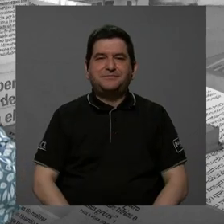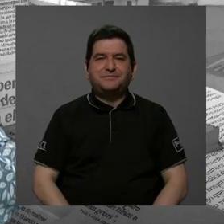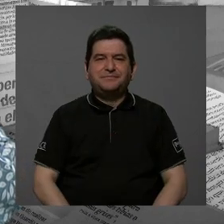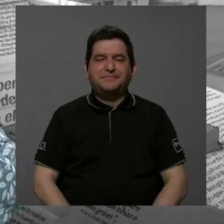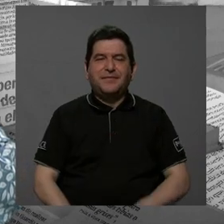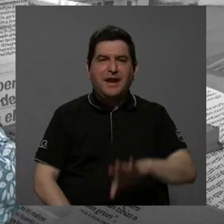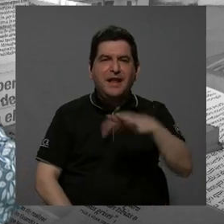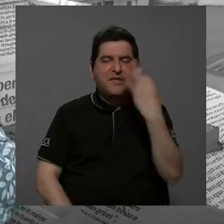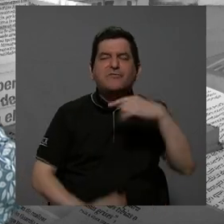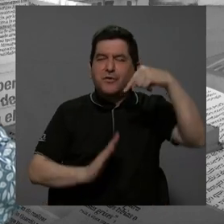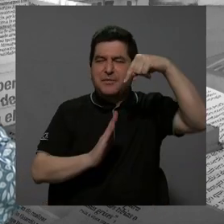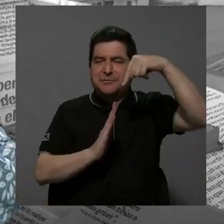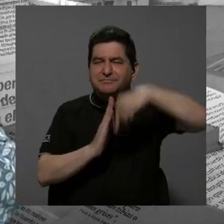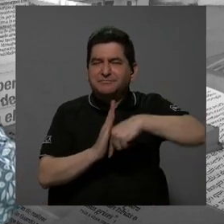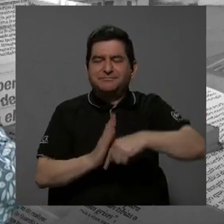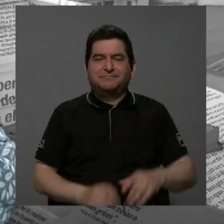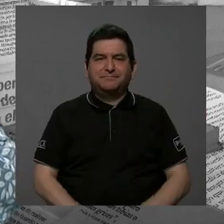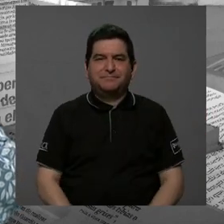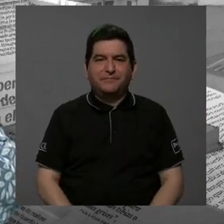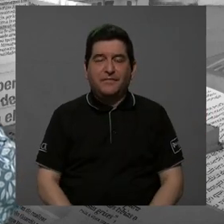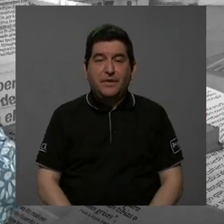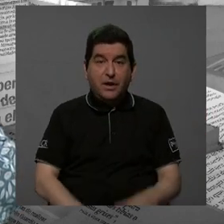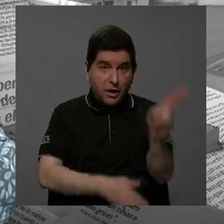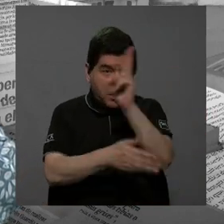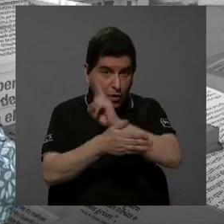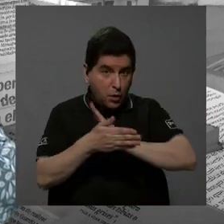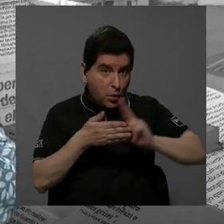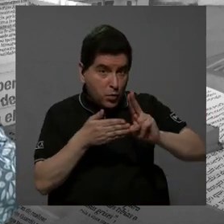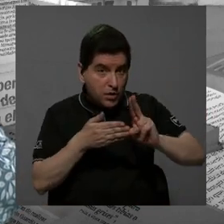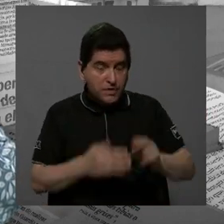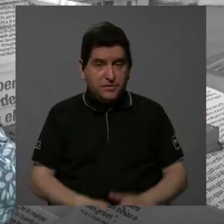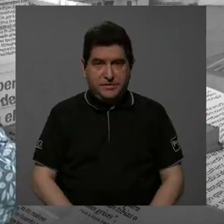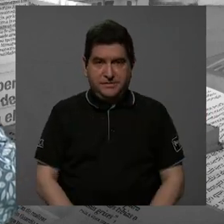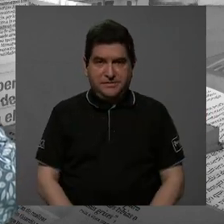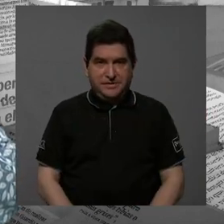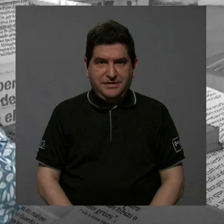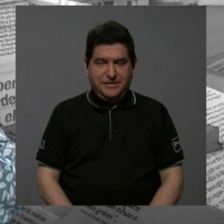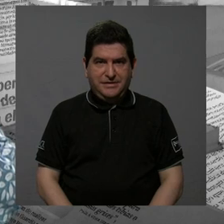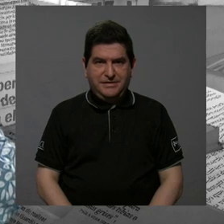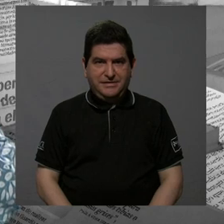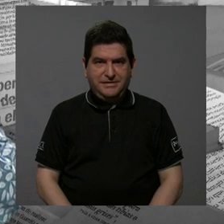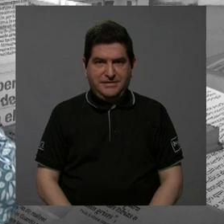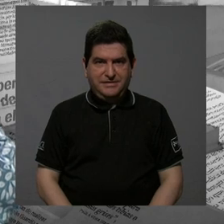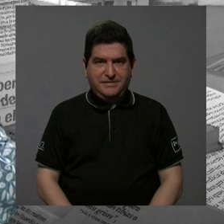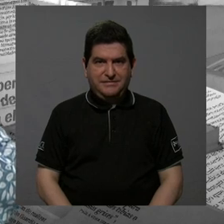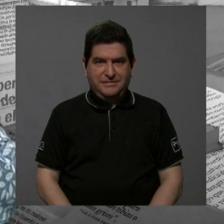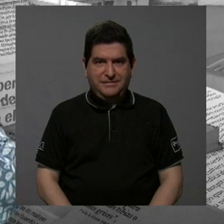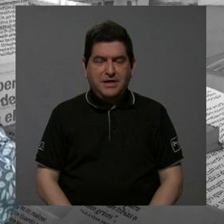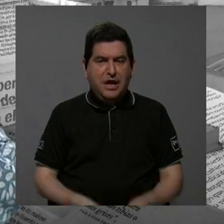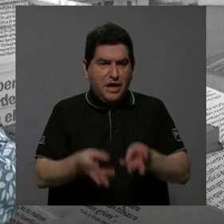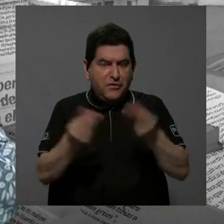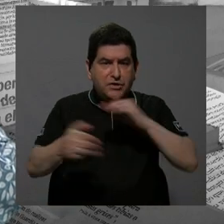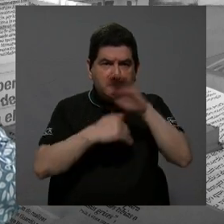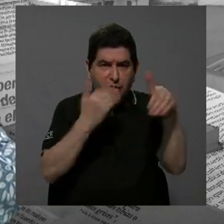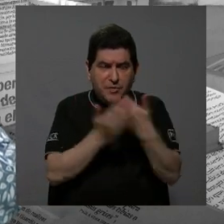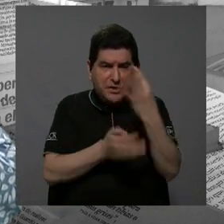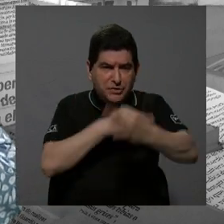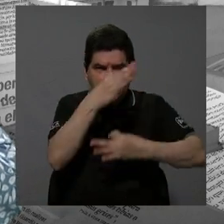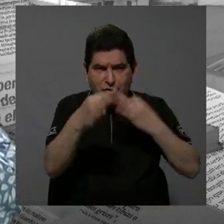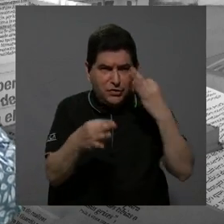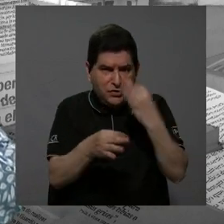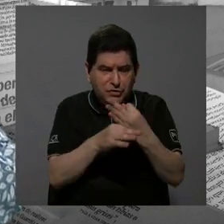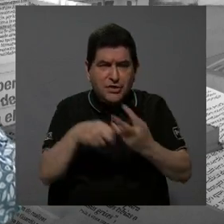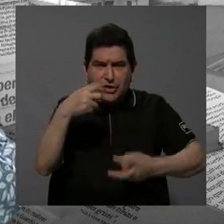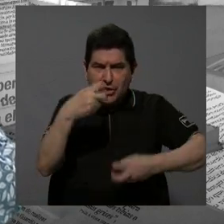más profundidad. ¿Debe la universidad ser la que resuelva todo este tipo de